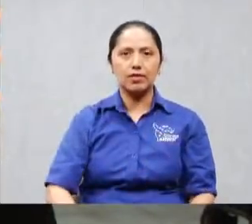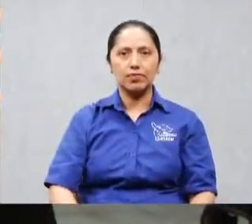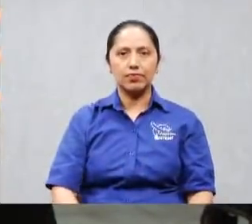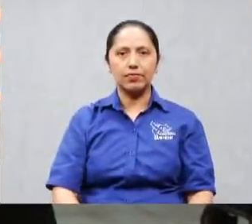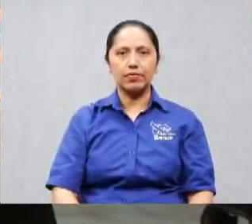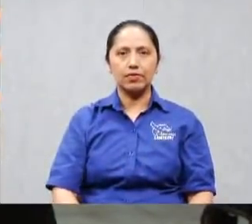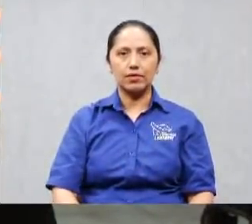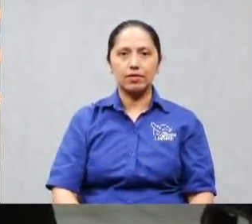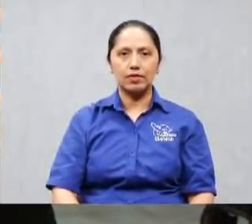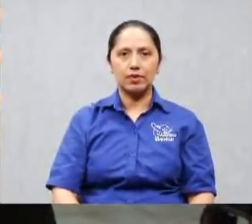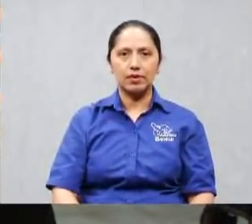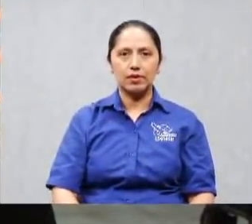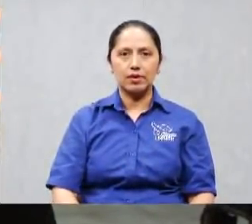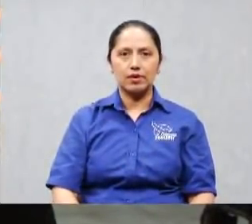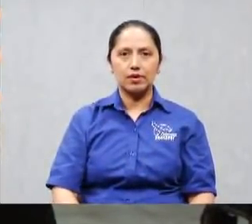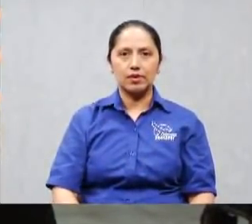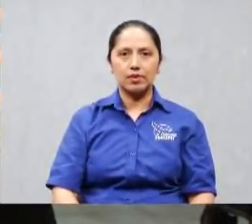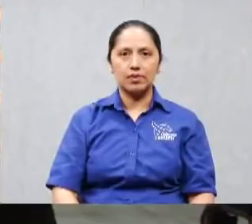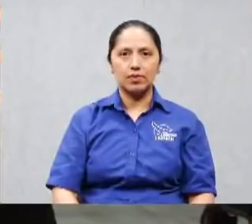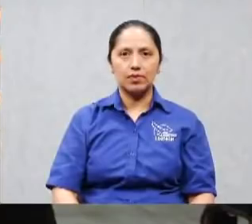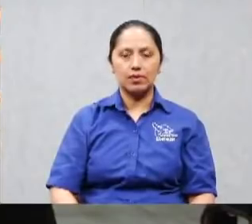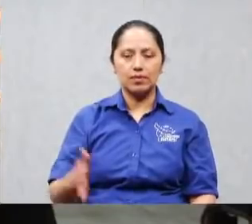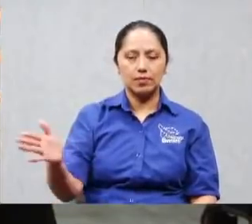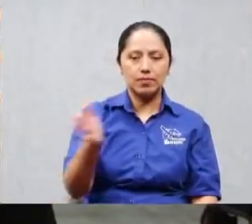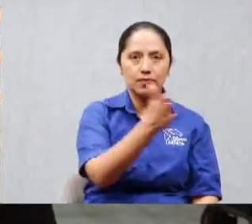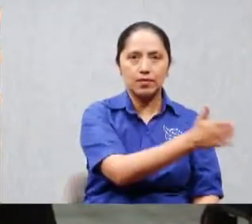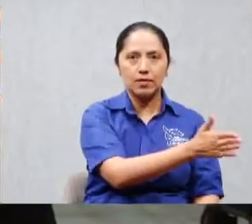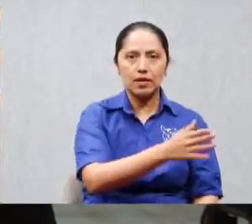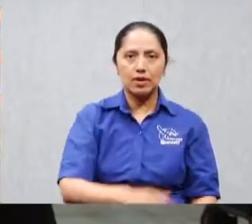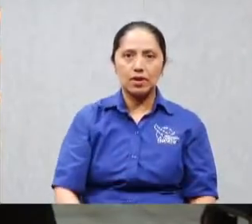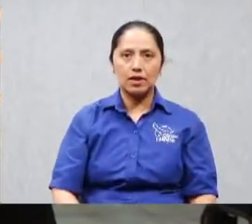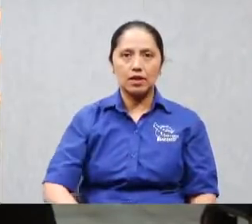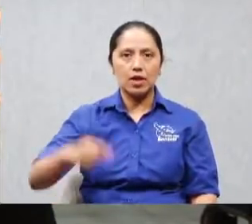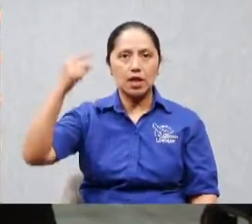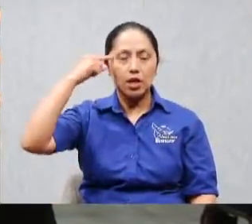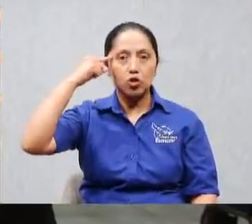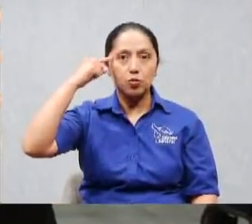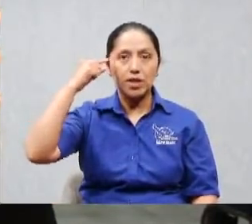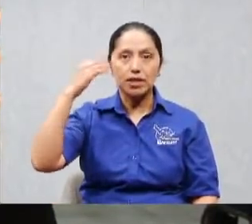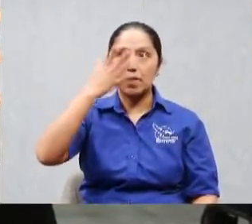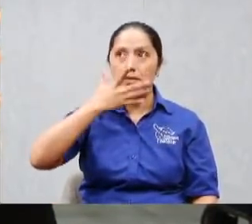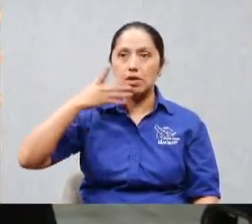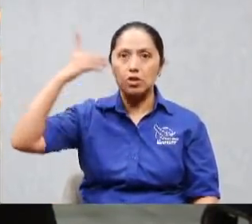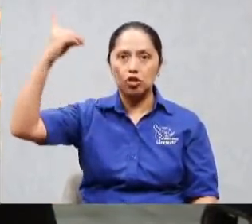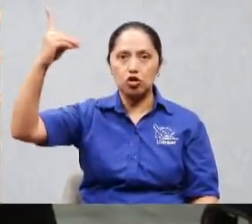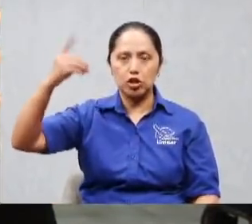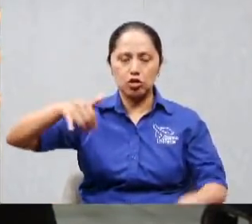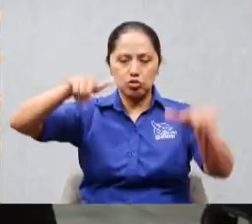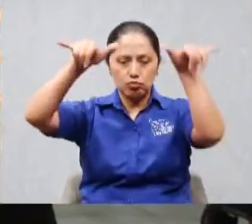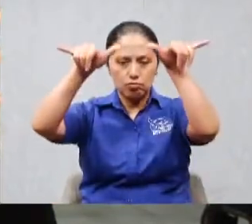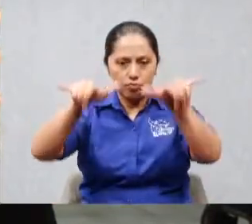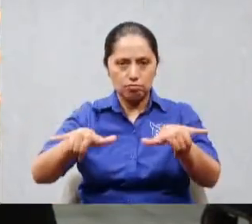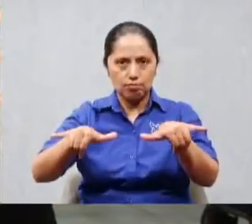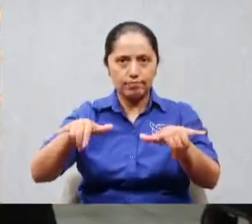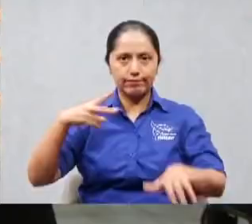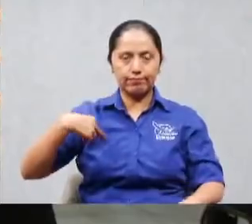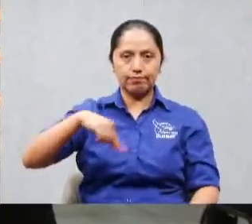establecidos los pensamientos divinos. Entonces, siempre en Isaías,